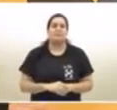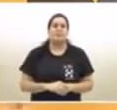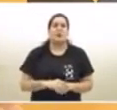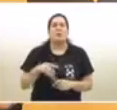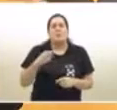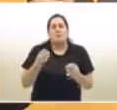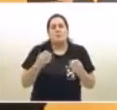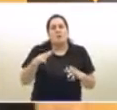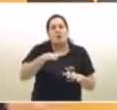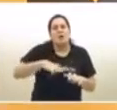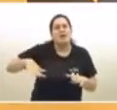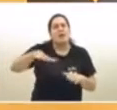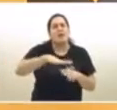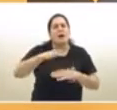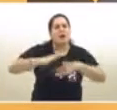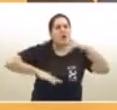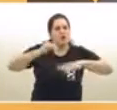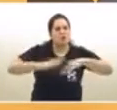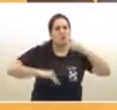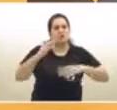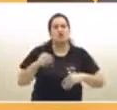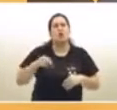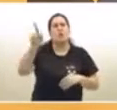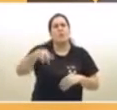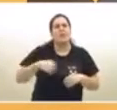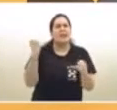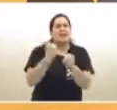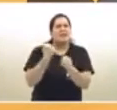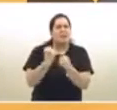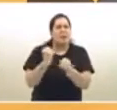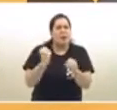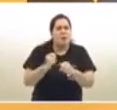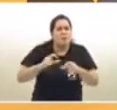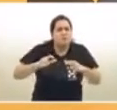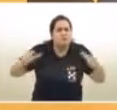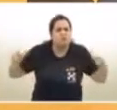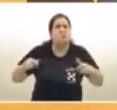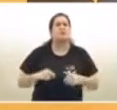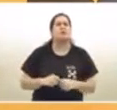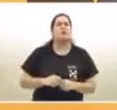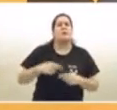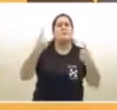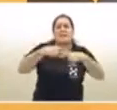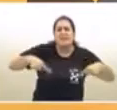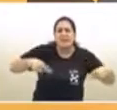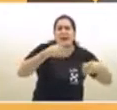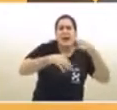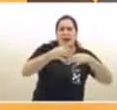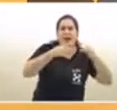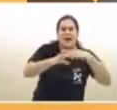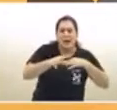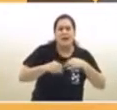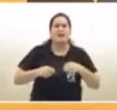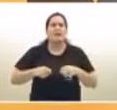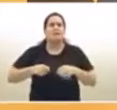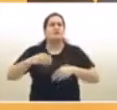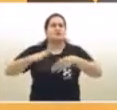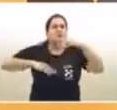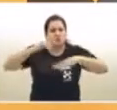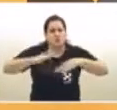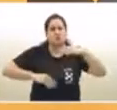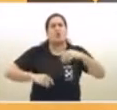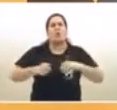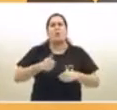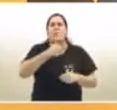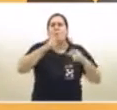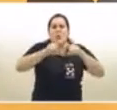contratistas, la industria de los materiales, plomería, mucho trabajo. Por eso, en este sector también esta semana,